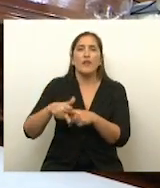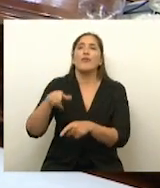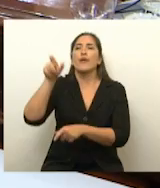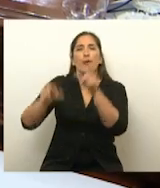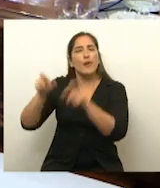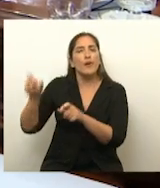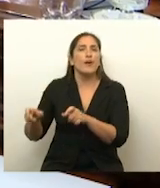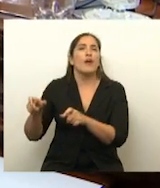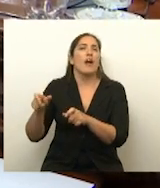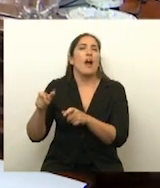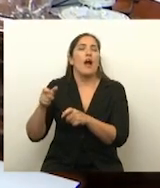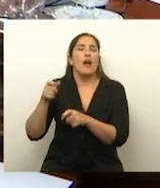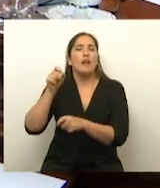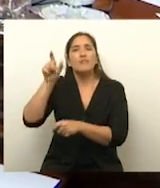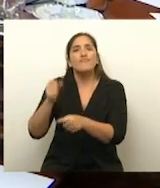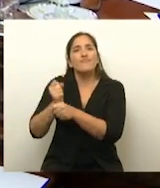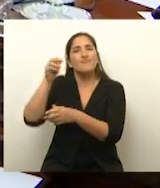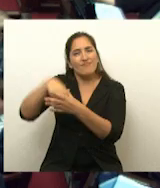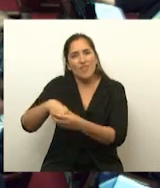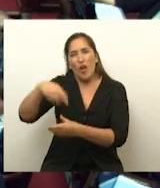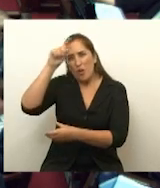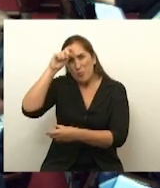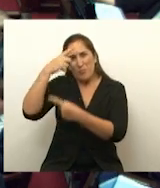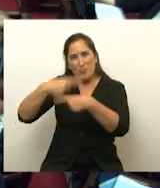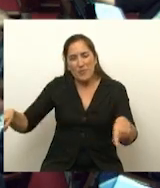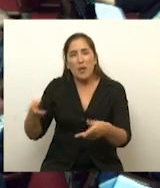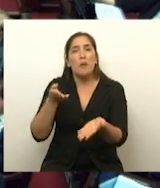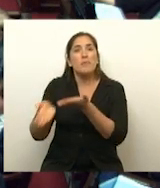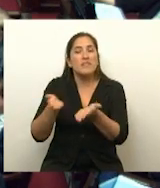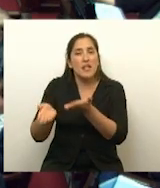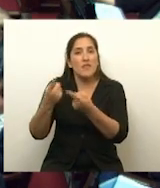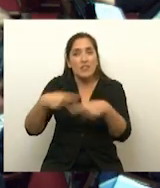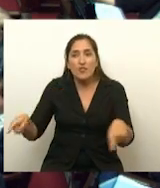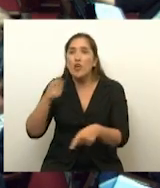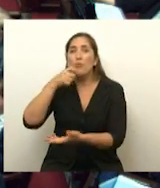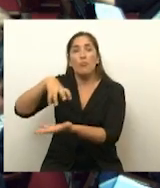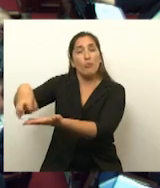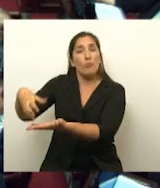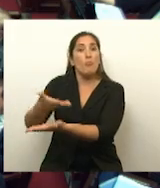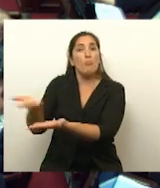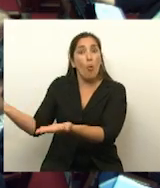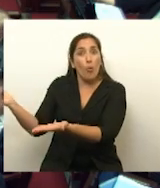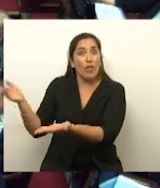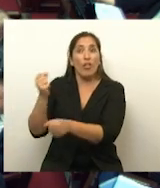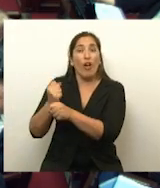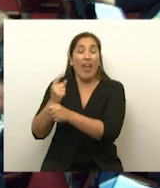operativo de los sistemas de salud pública, cuando la prestación del servicio se realice en un centro público de salud